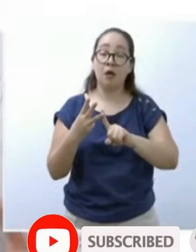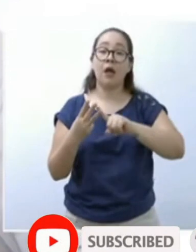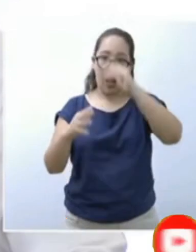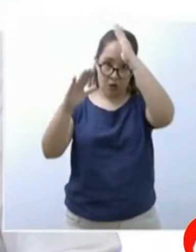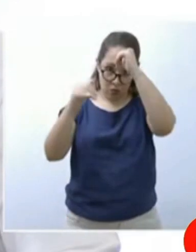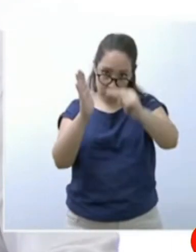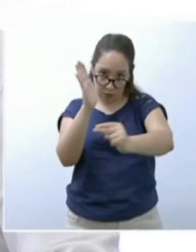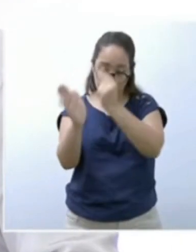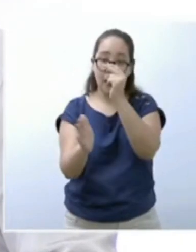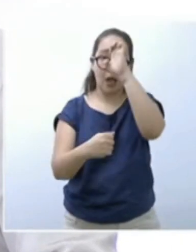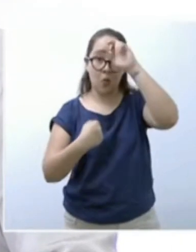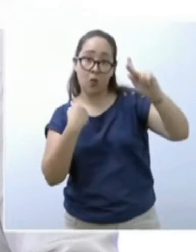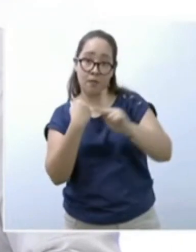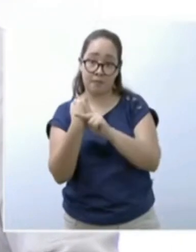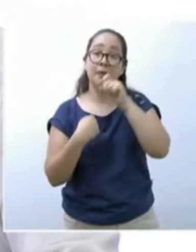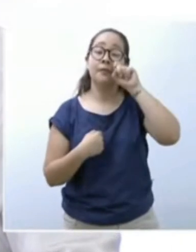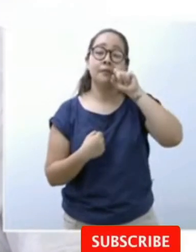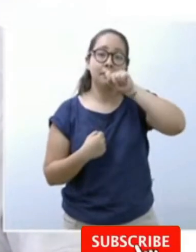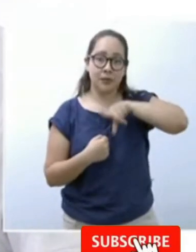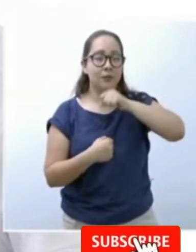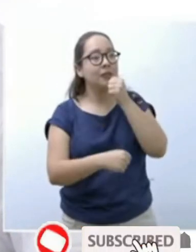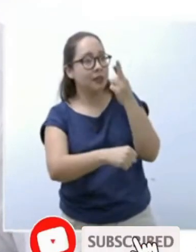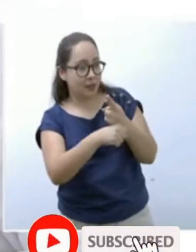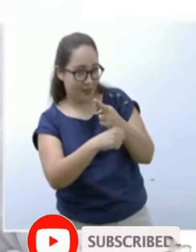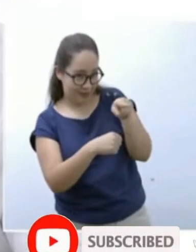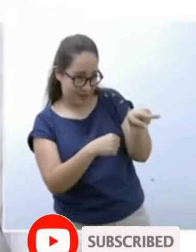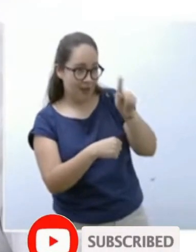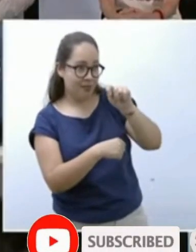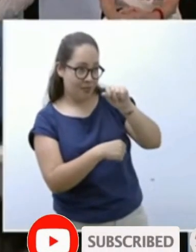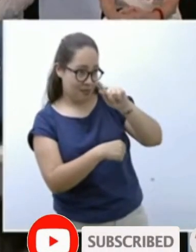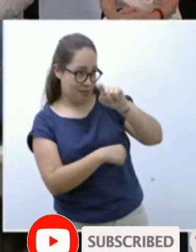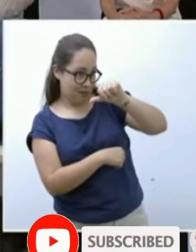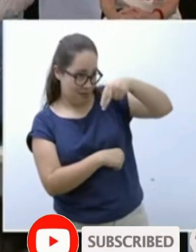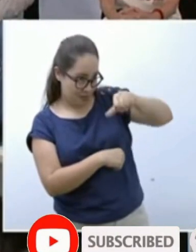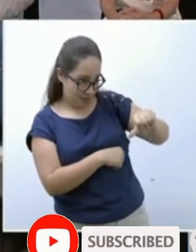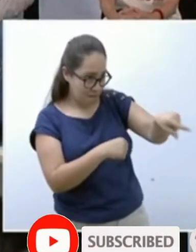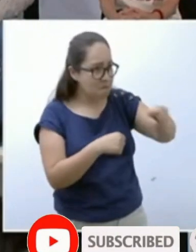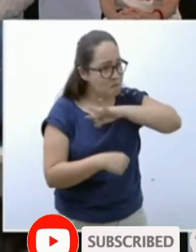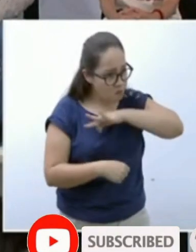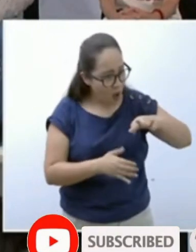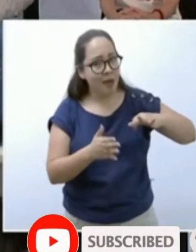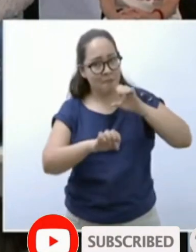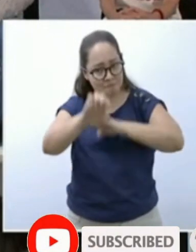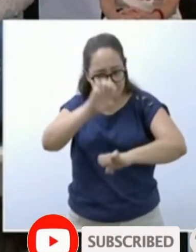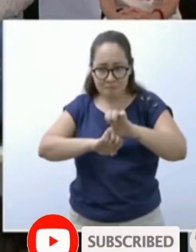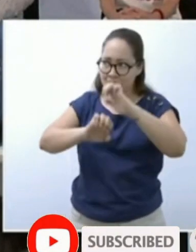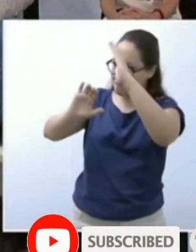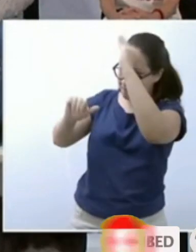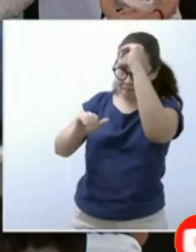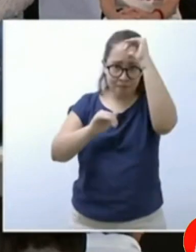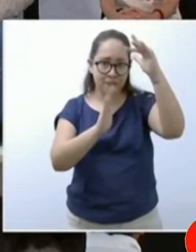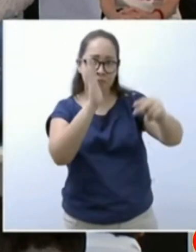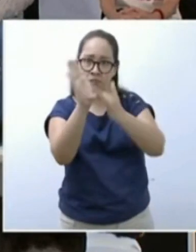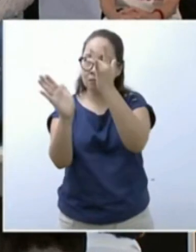cargo de Secretaría de Economía de la Secretaria Tatiana Cloutier sermos una empresa que puede hacer negocios y exportar